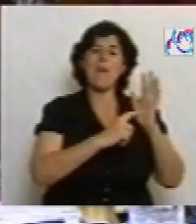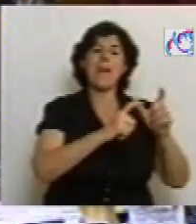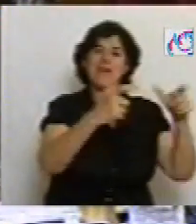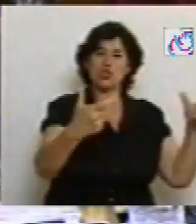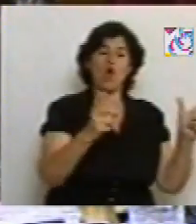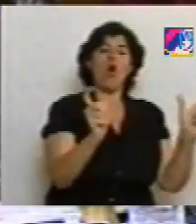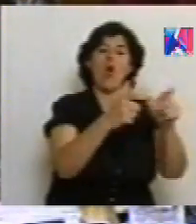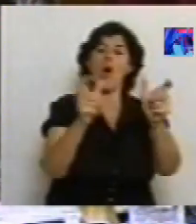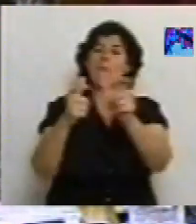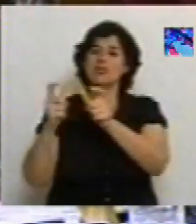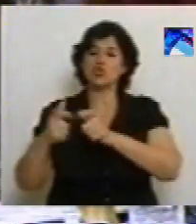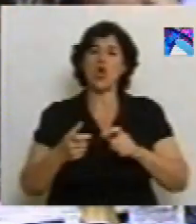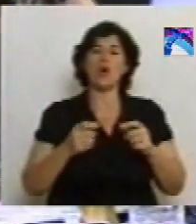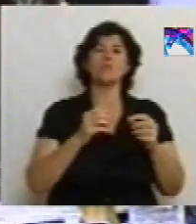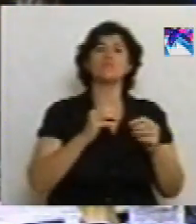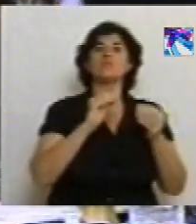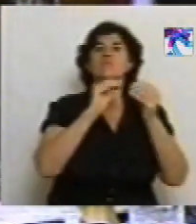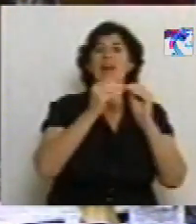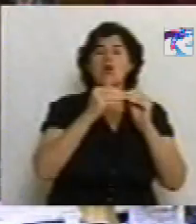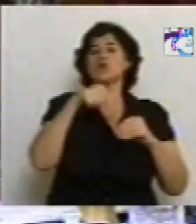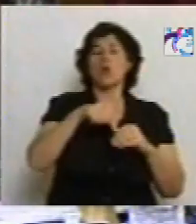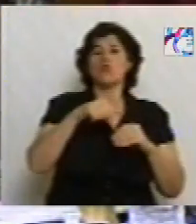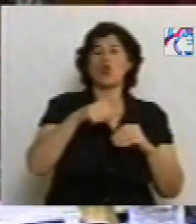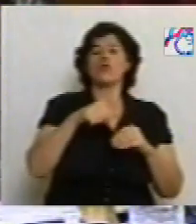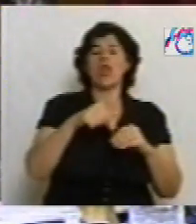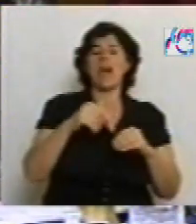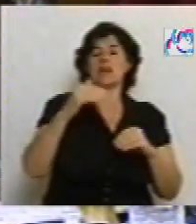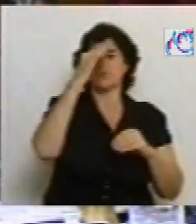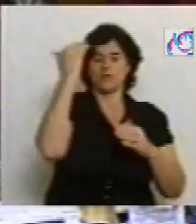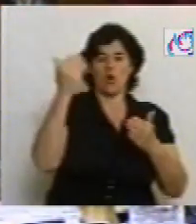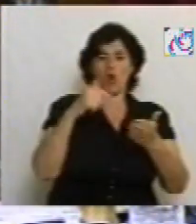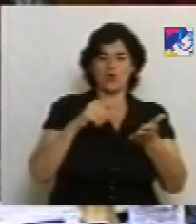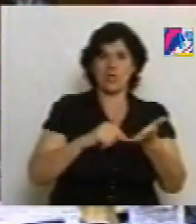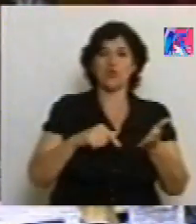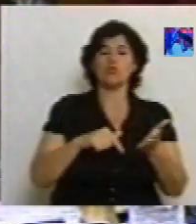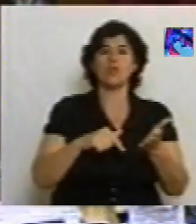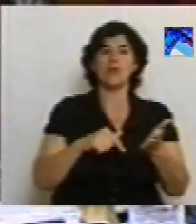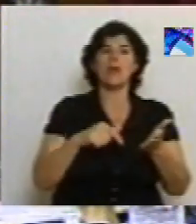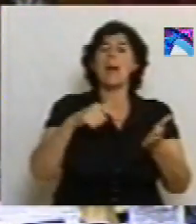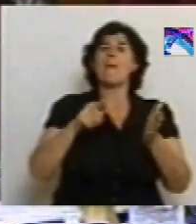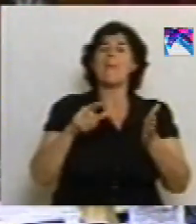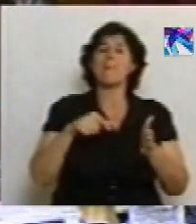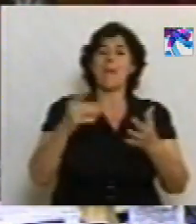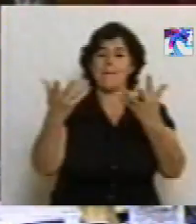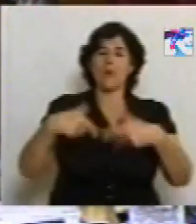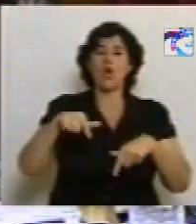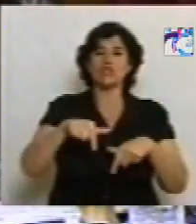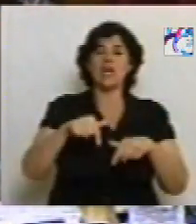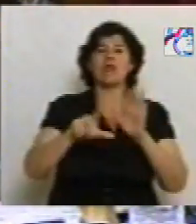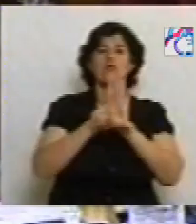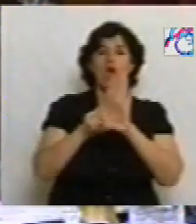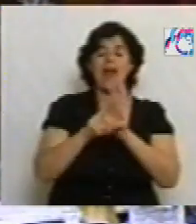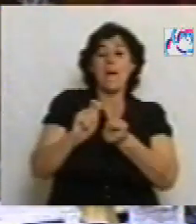comisiones de asuntos constitucionales y otras, recaído en el proyecto de ley por el cual se modifica